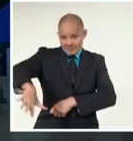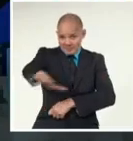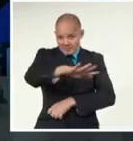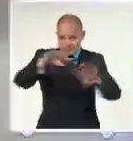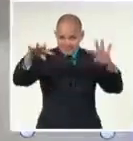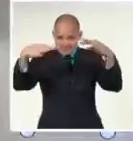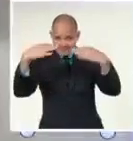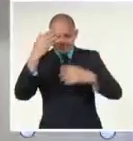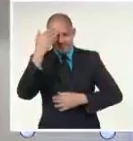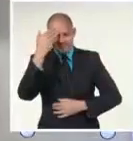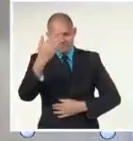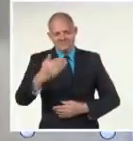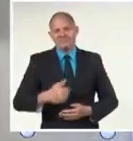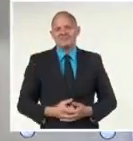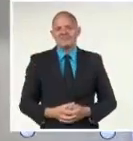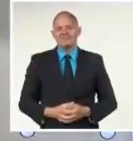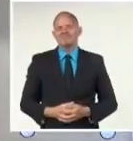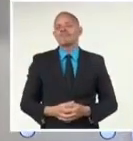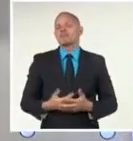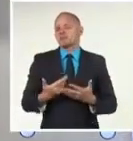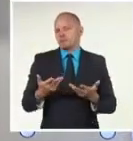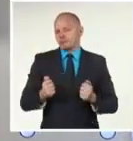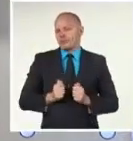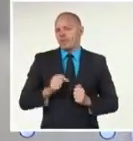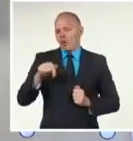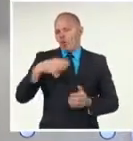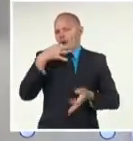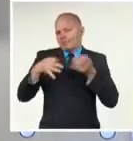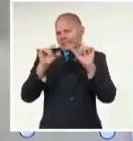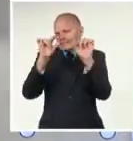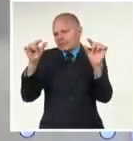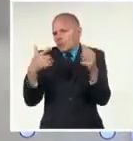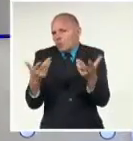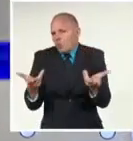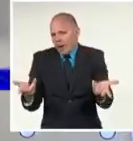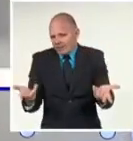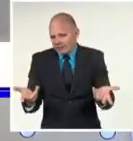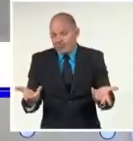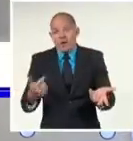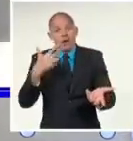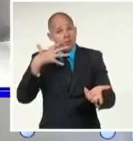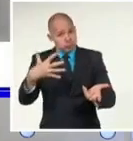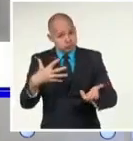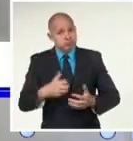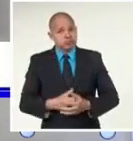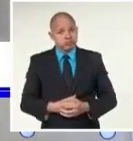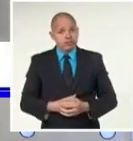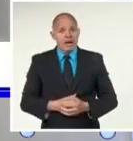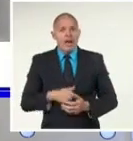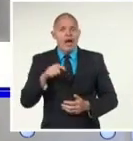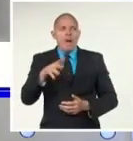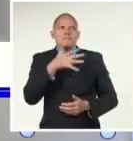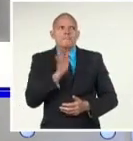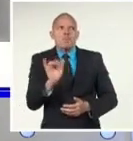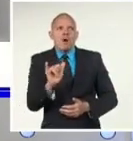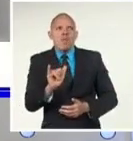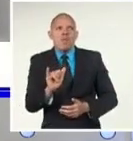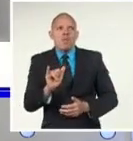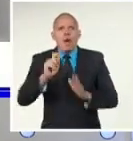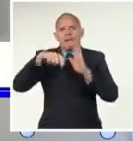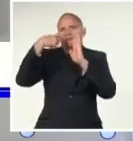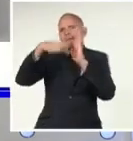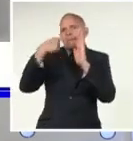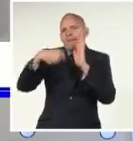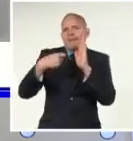teleaudiencia. Hoy hablaremos de un hecho trascendente, que pudiera parecer la escena de cualquier película de acción, pero fue un